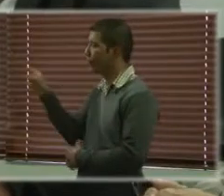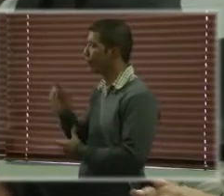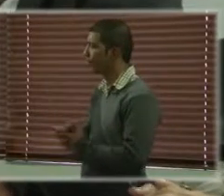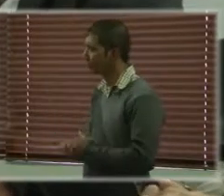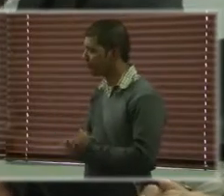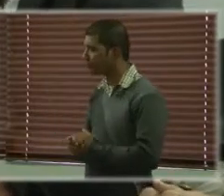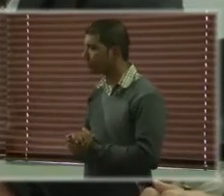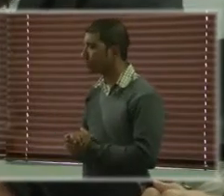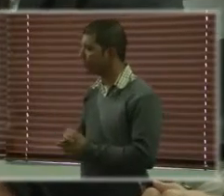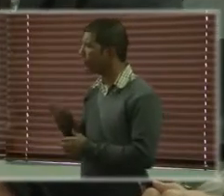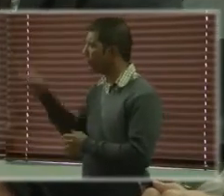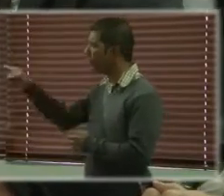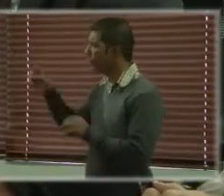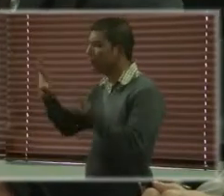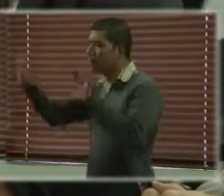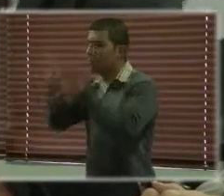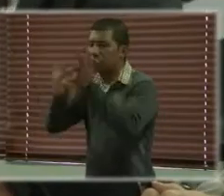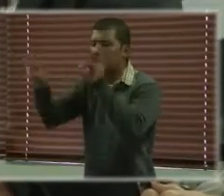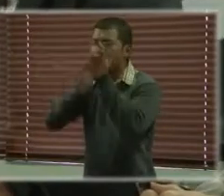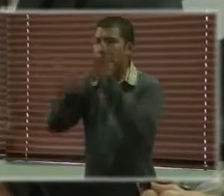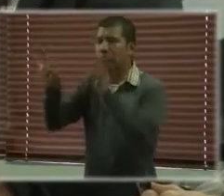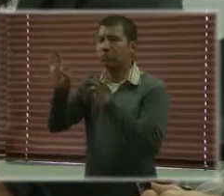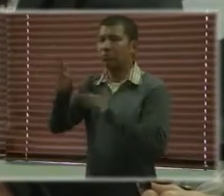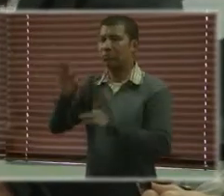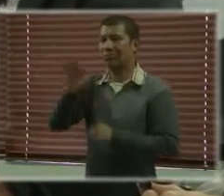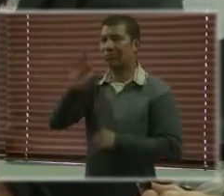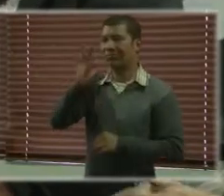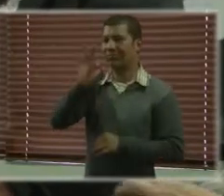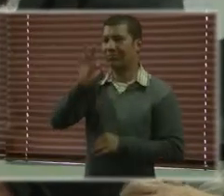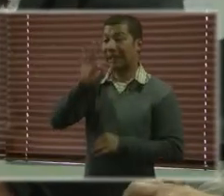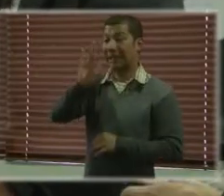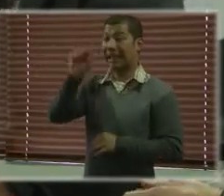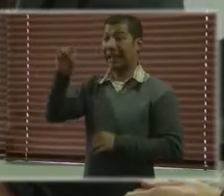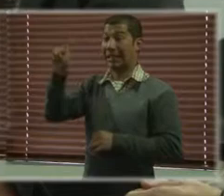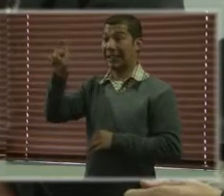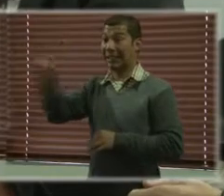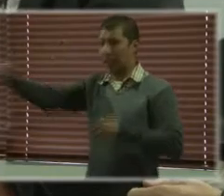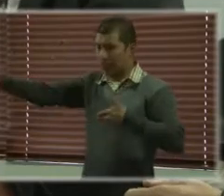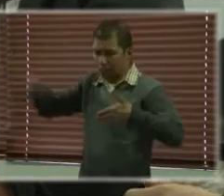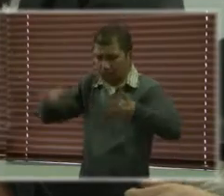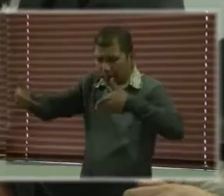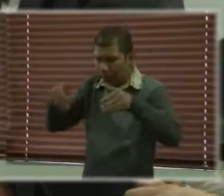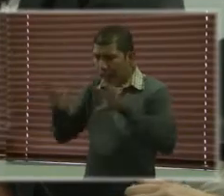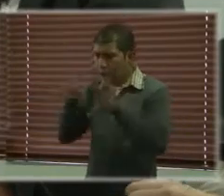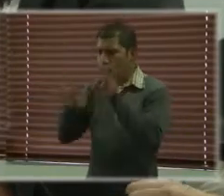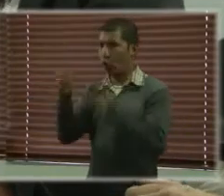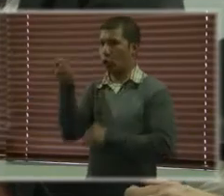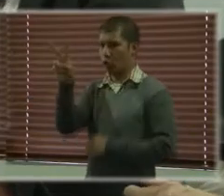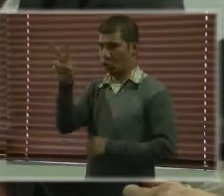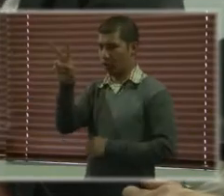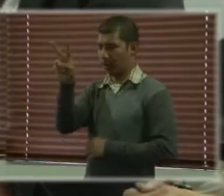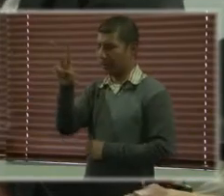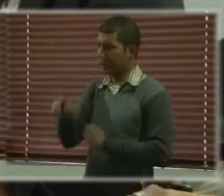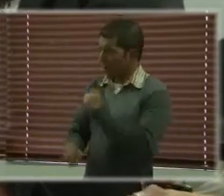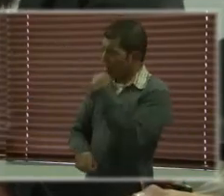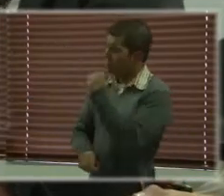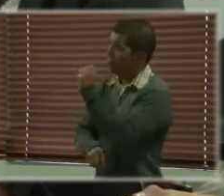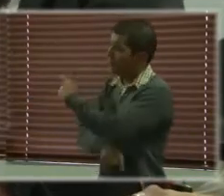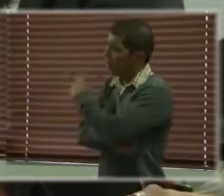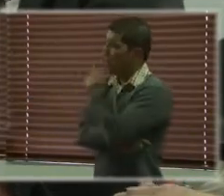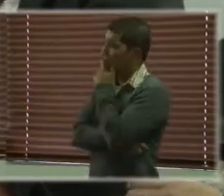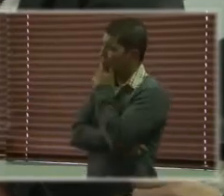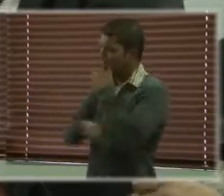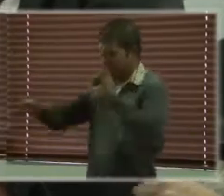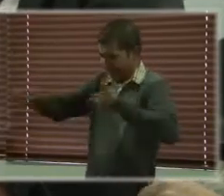qué tantas buenas prácticas son de iniciativa de los estados y qué tantas son de particulares,